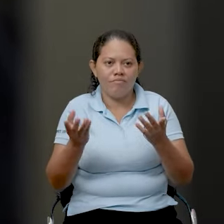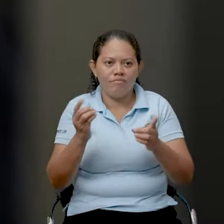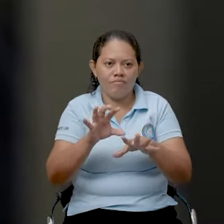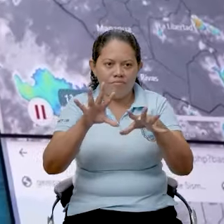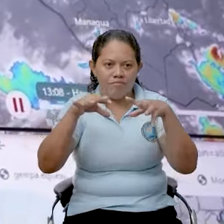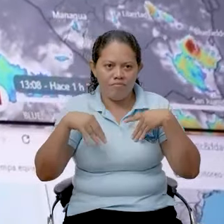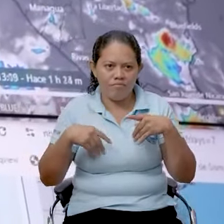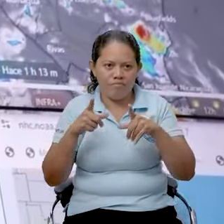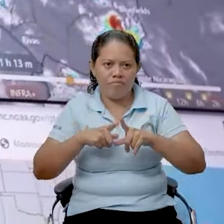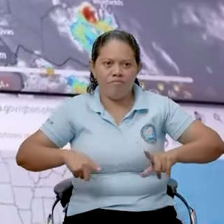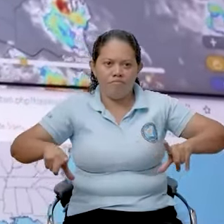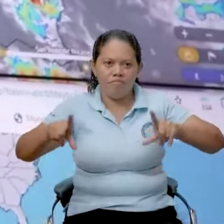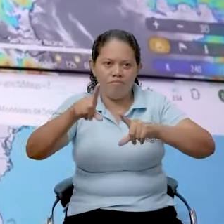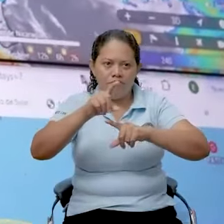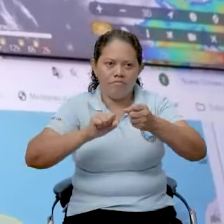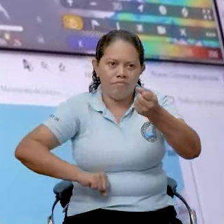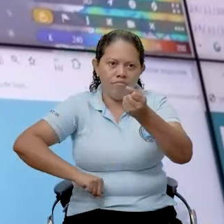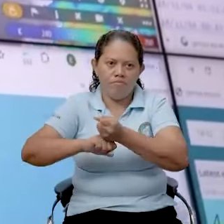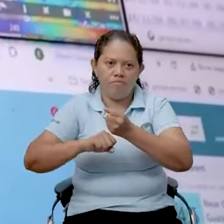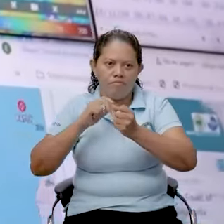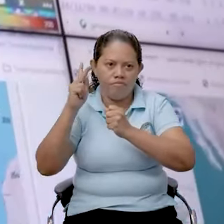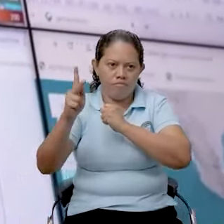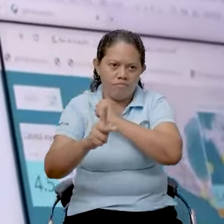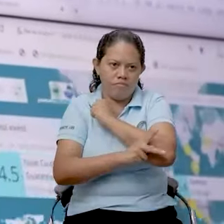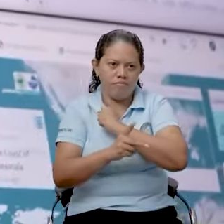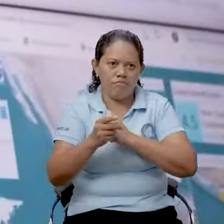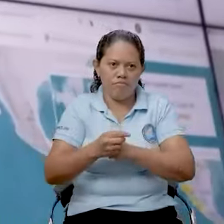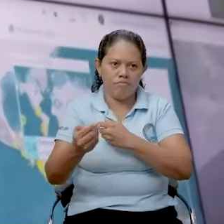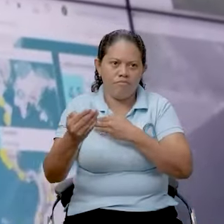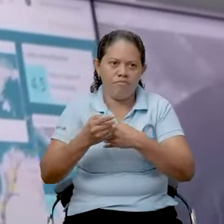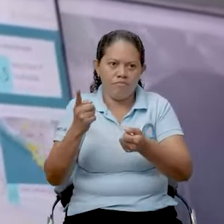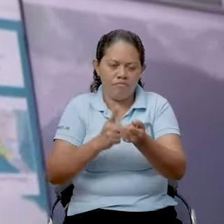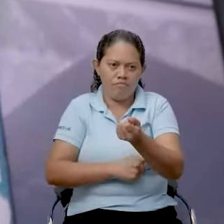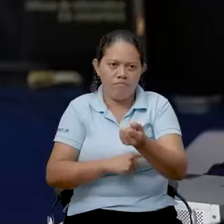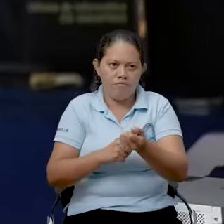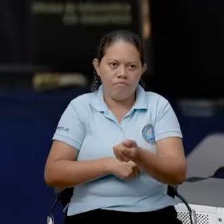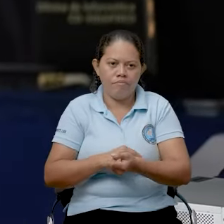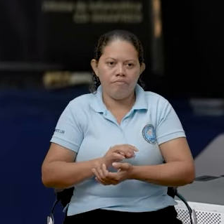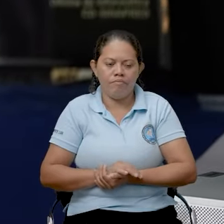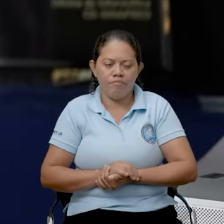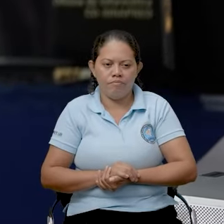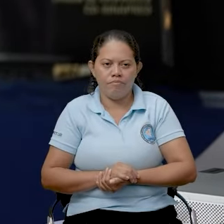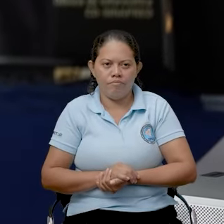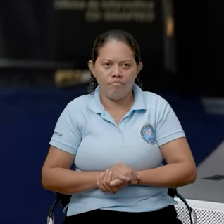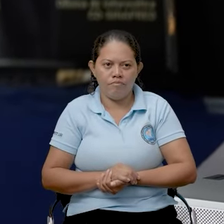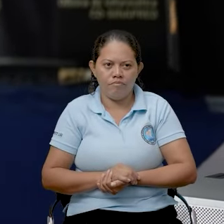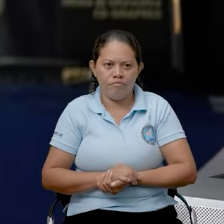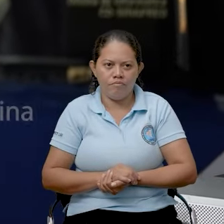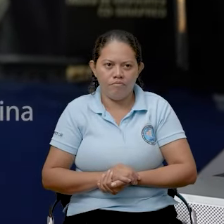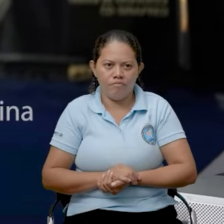identificar áreas de cooperación entre ambos gobiernos y pueblos hermanos. El